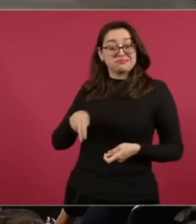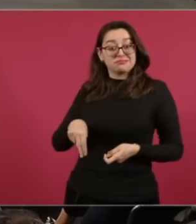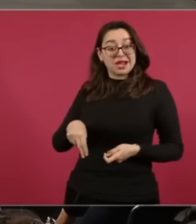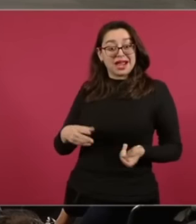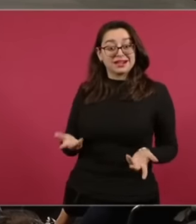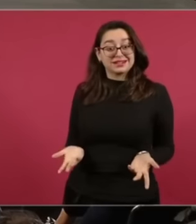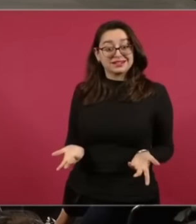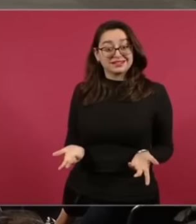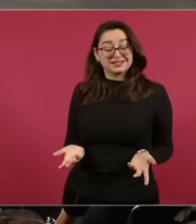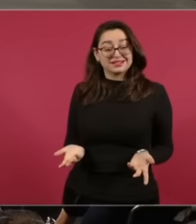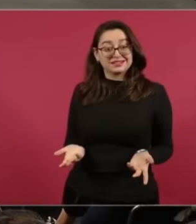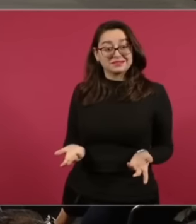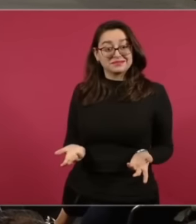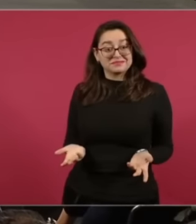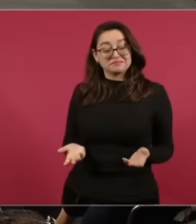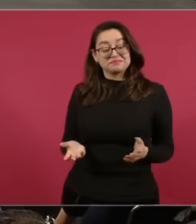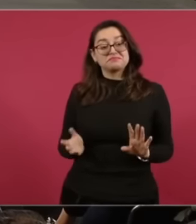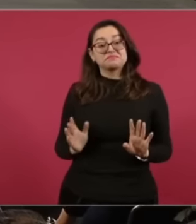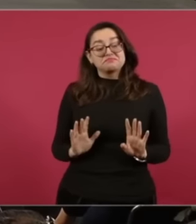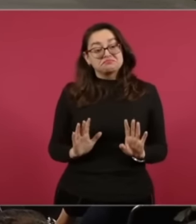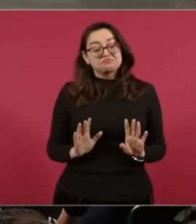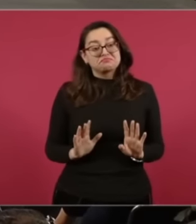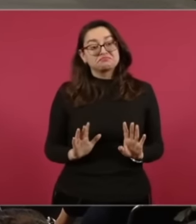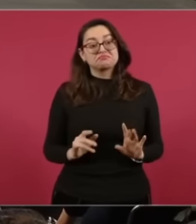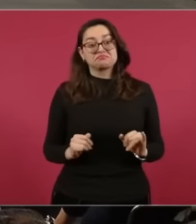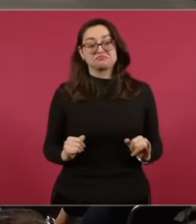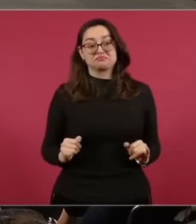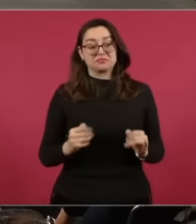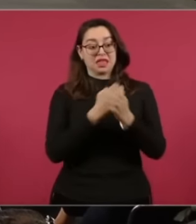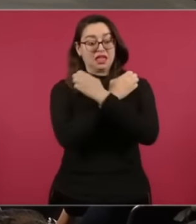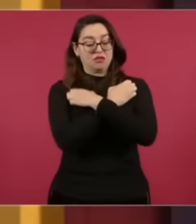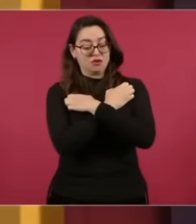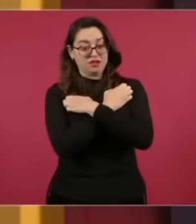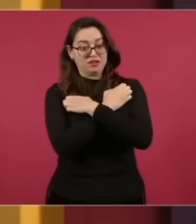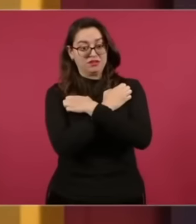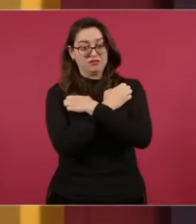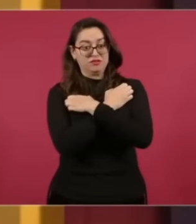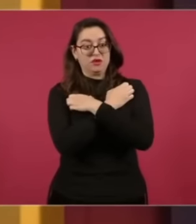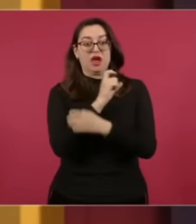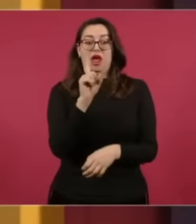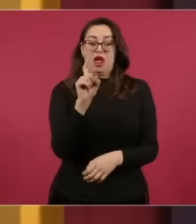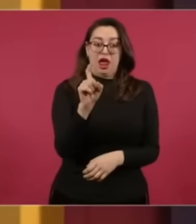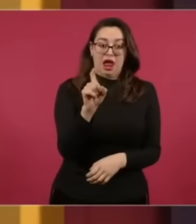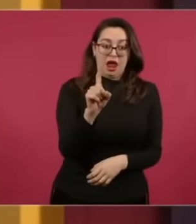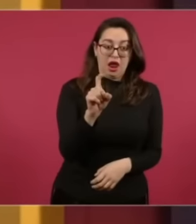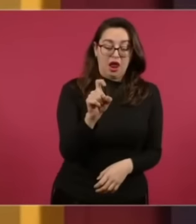Descentralización En Infraestructura Educativa O Agua